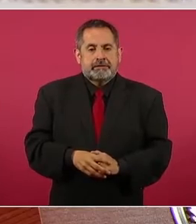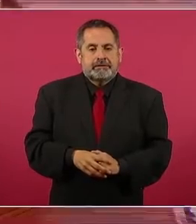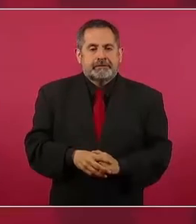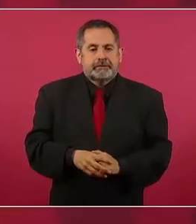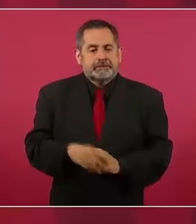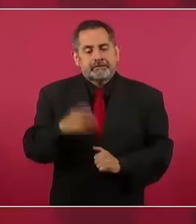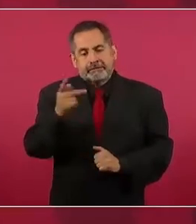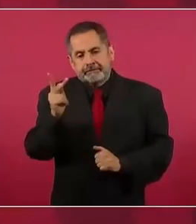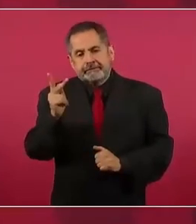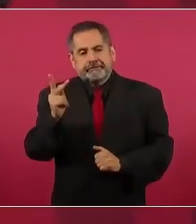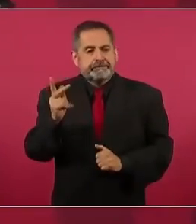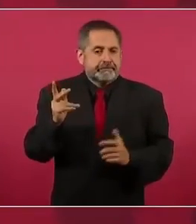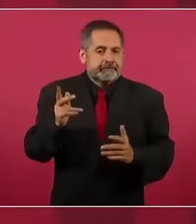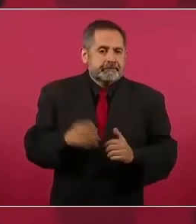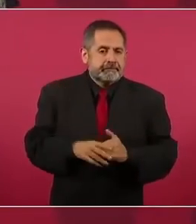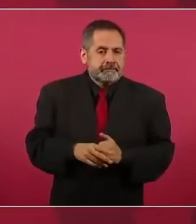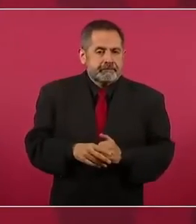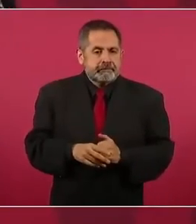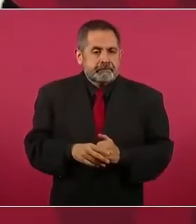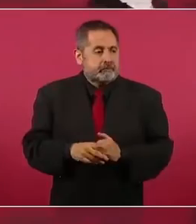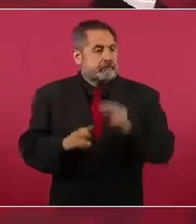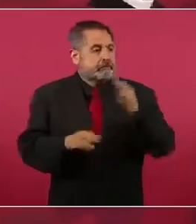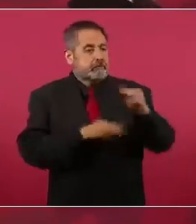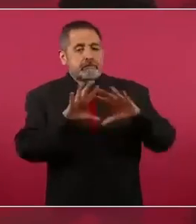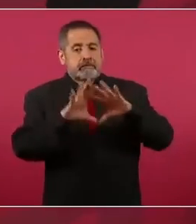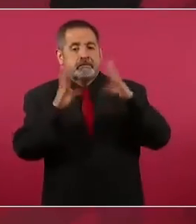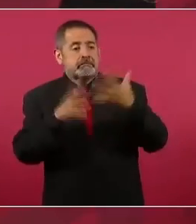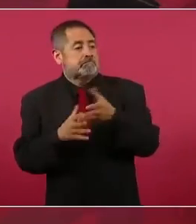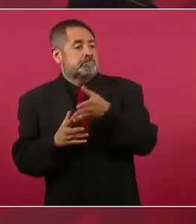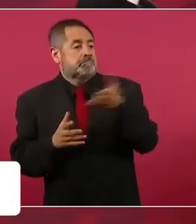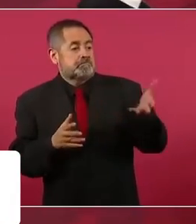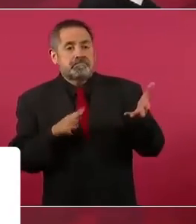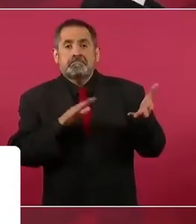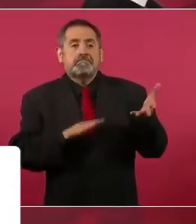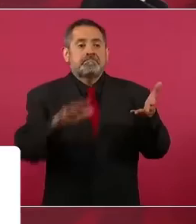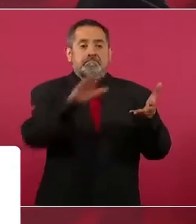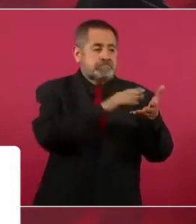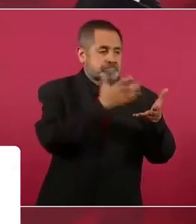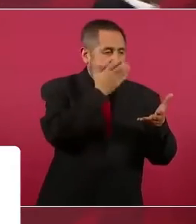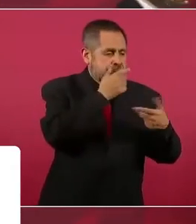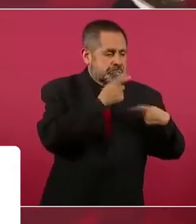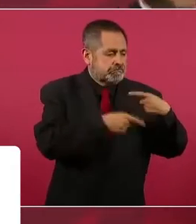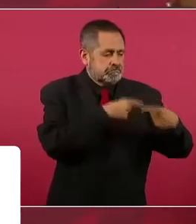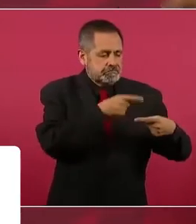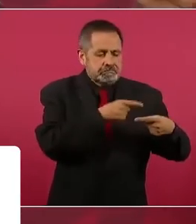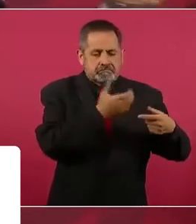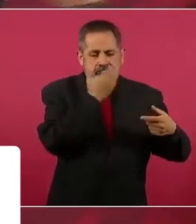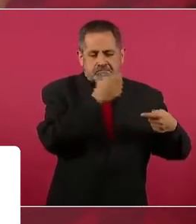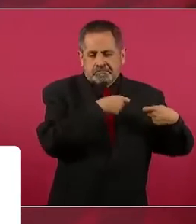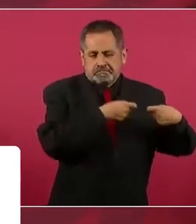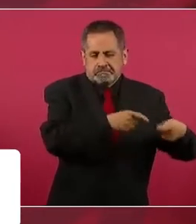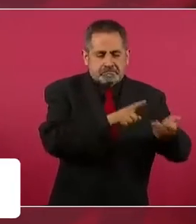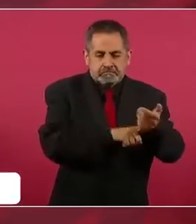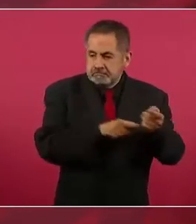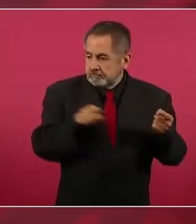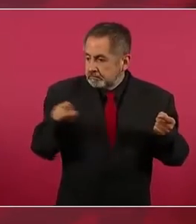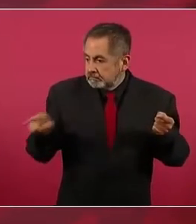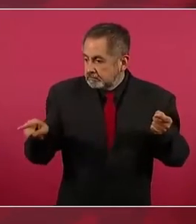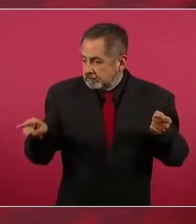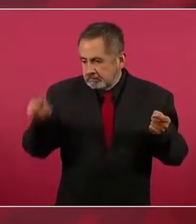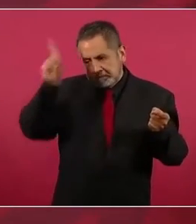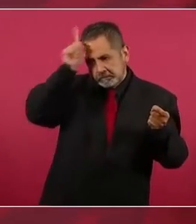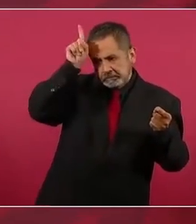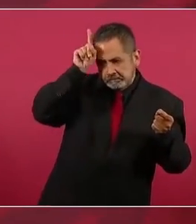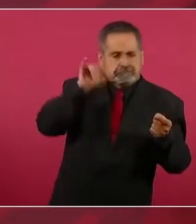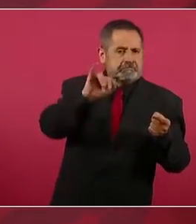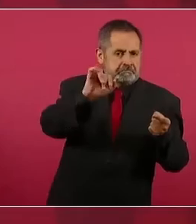Pero para el mundo occidental y para el conservadurismo del mundo, Mandela sí,